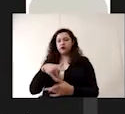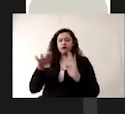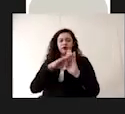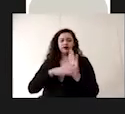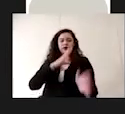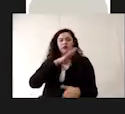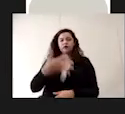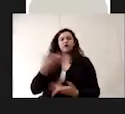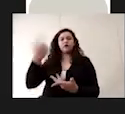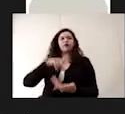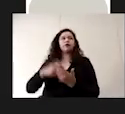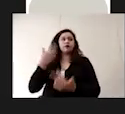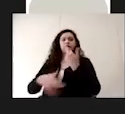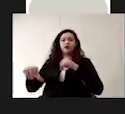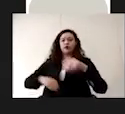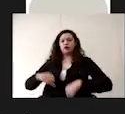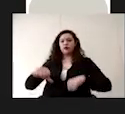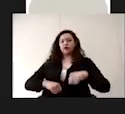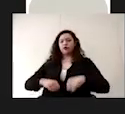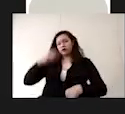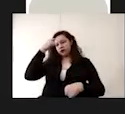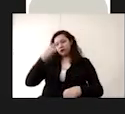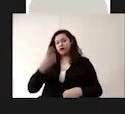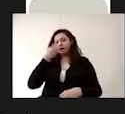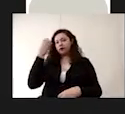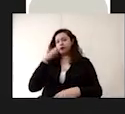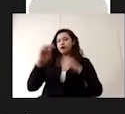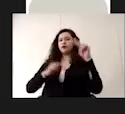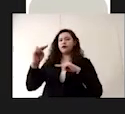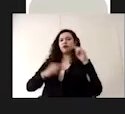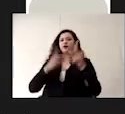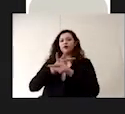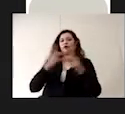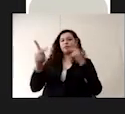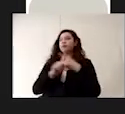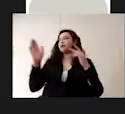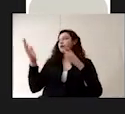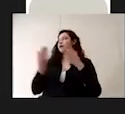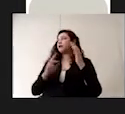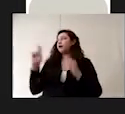implementarse en el regreso de actividades en las escuelas nivel medio superior y superior.